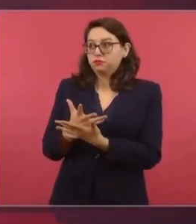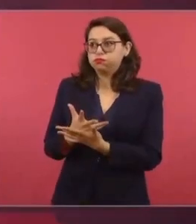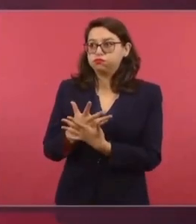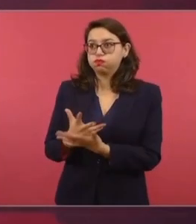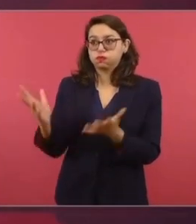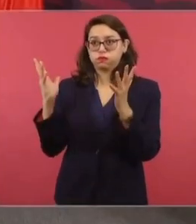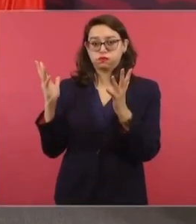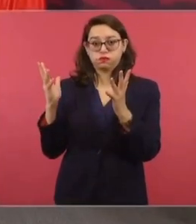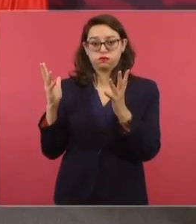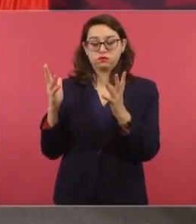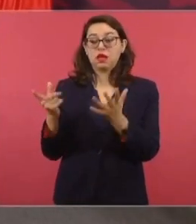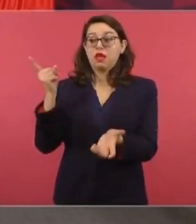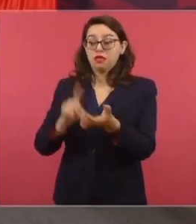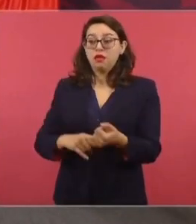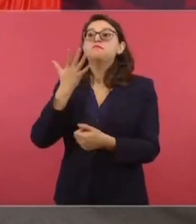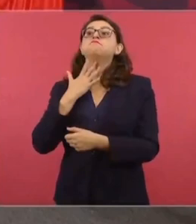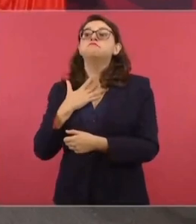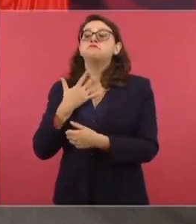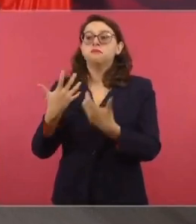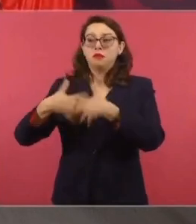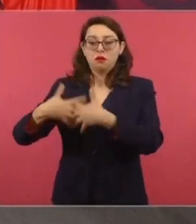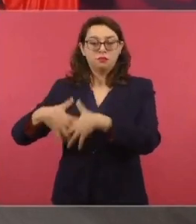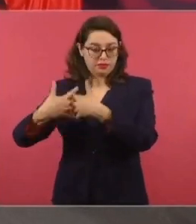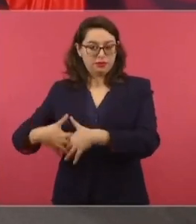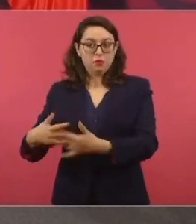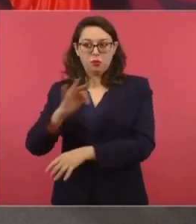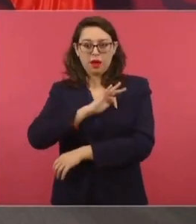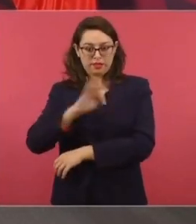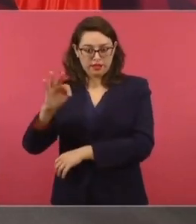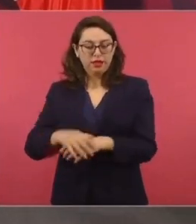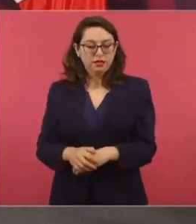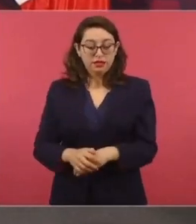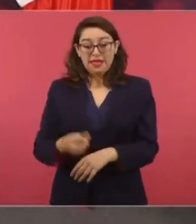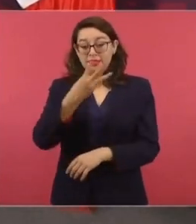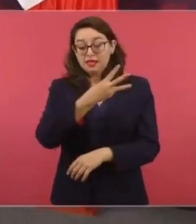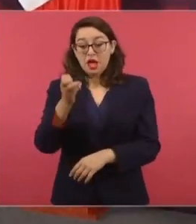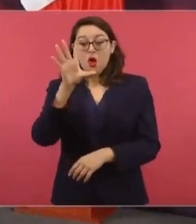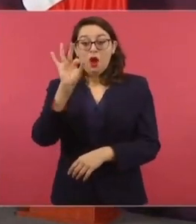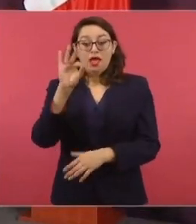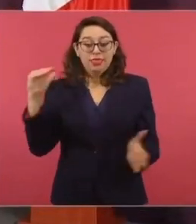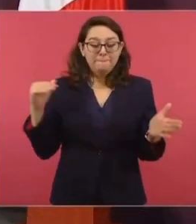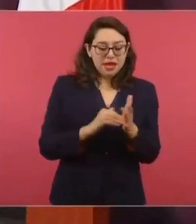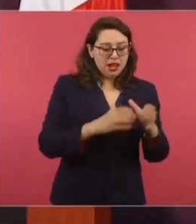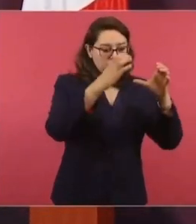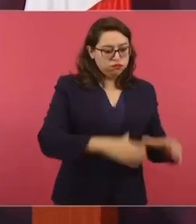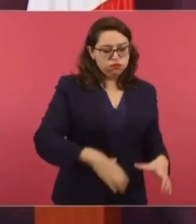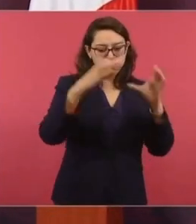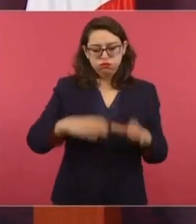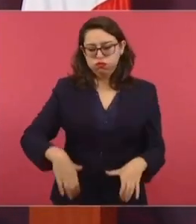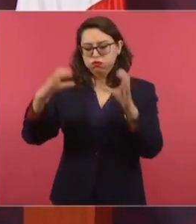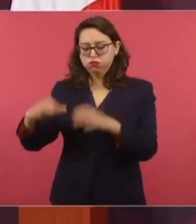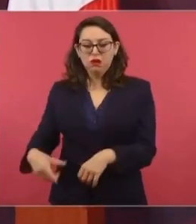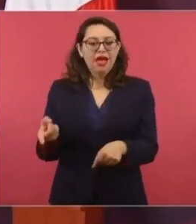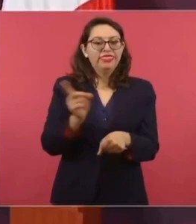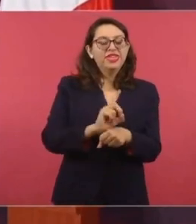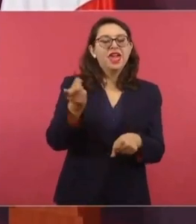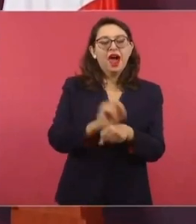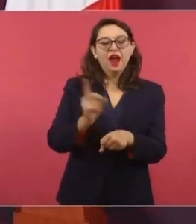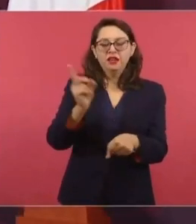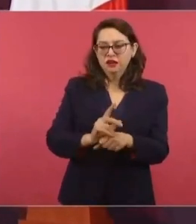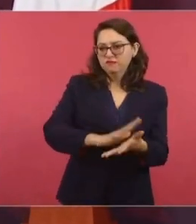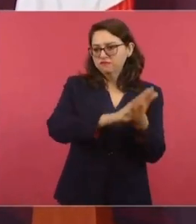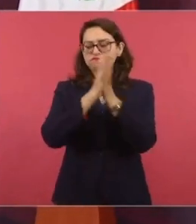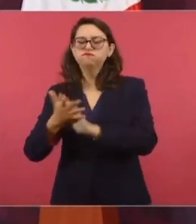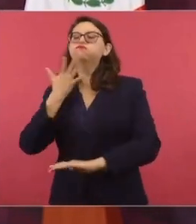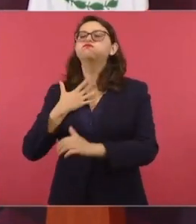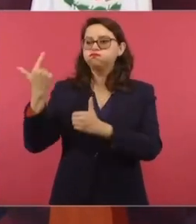Estamos hablando de procesar 340 mil barriles diarios de petróleo cruz. Vamos a extraer 280 mil barriles